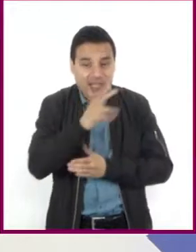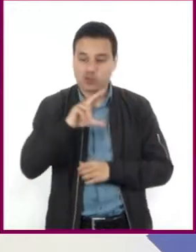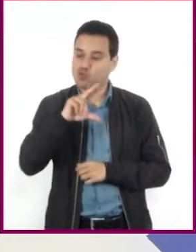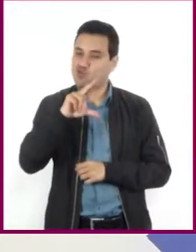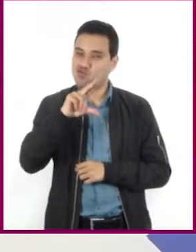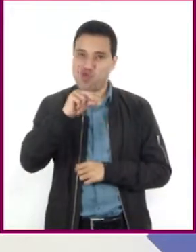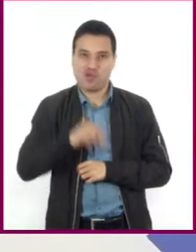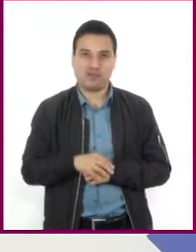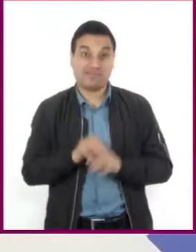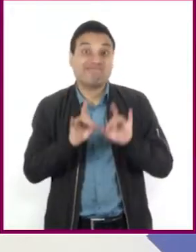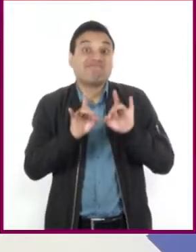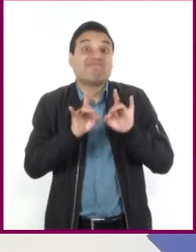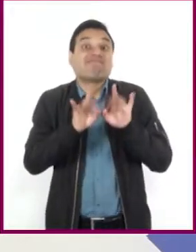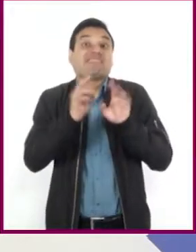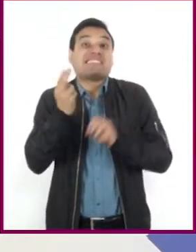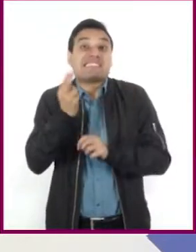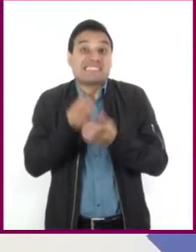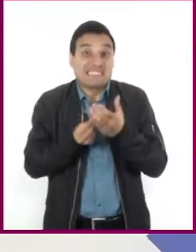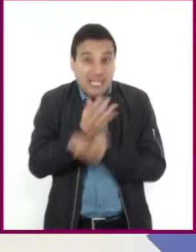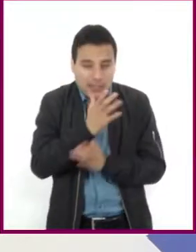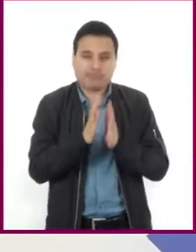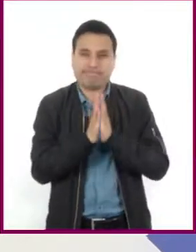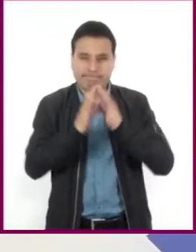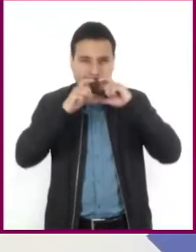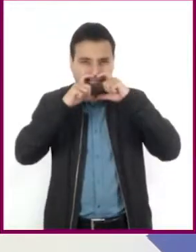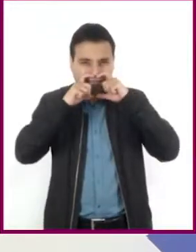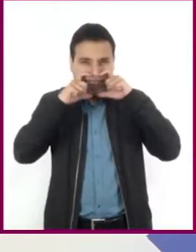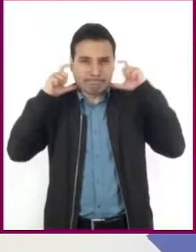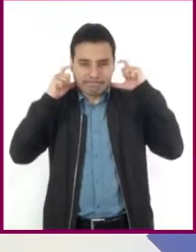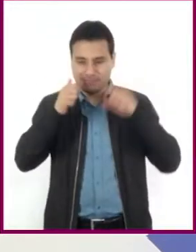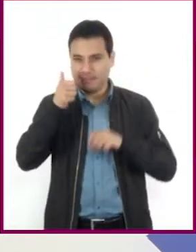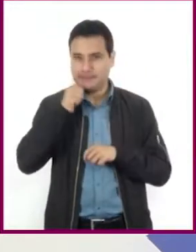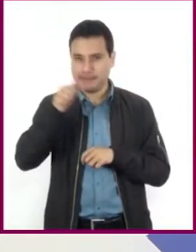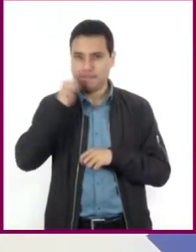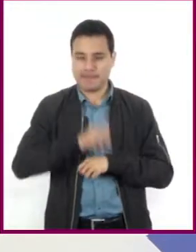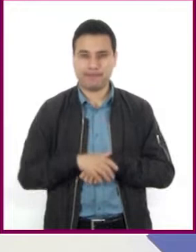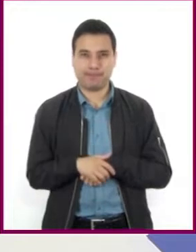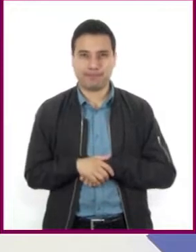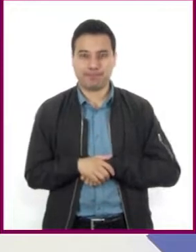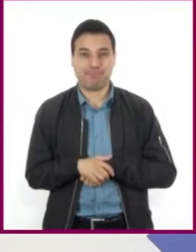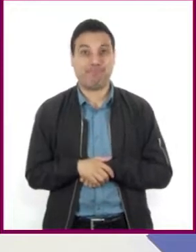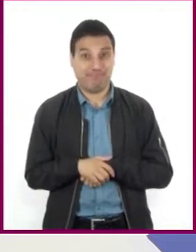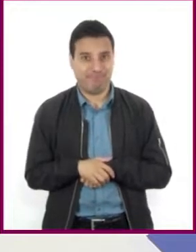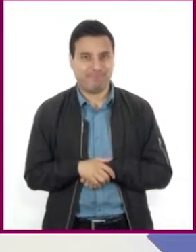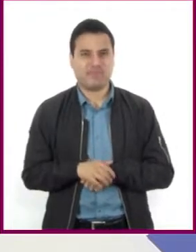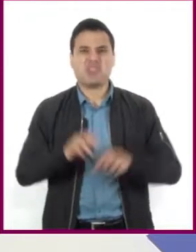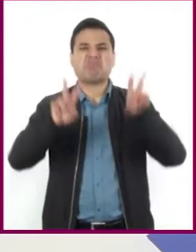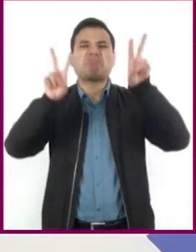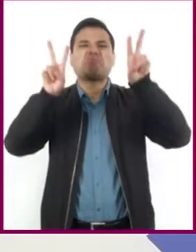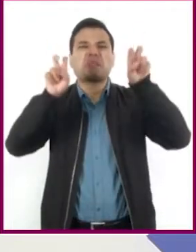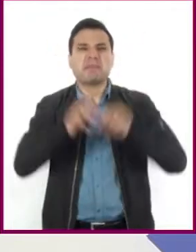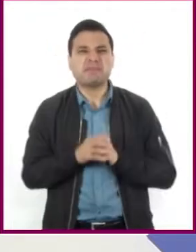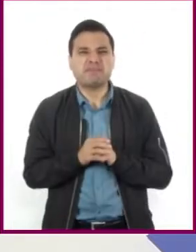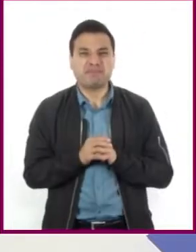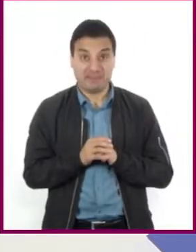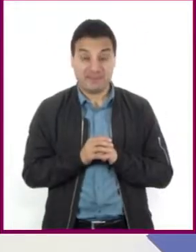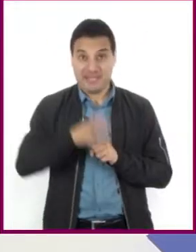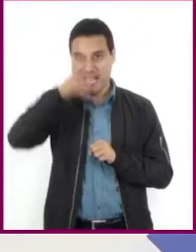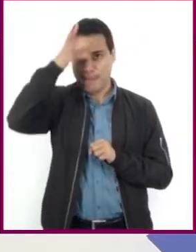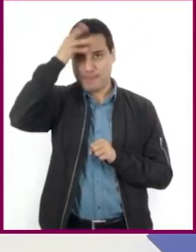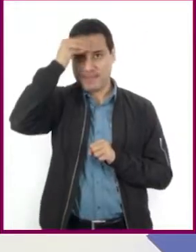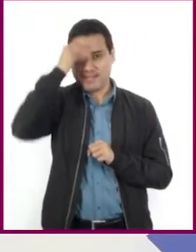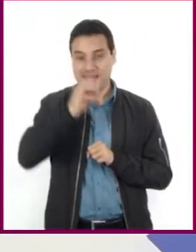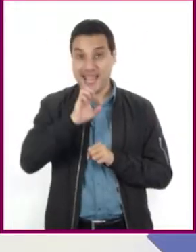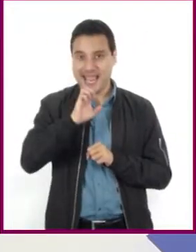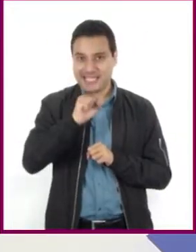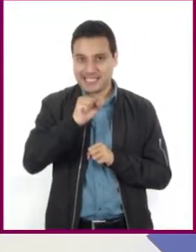utilicen apropiadamente el cubrebocas, protegiendo nariz y boca. El tema de hoy, Aprendiendo Escalas, es muy interesante,